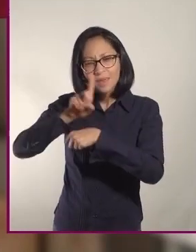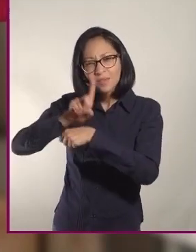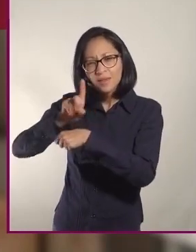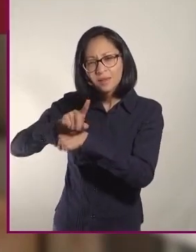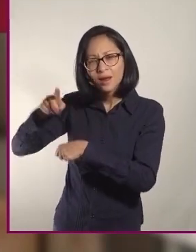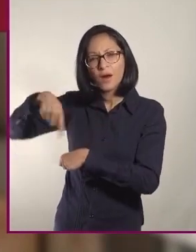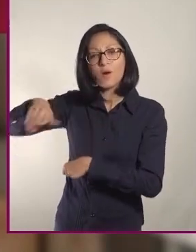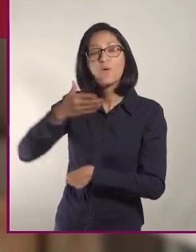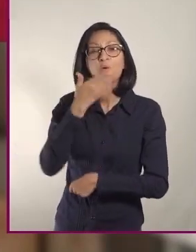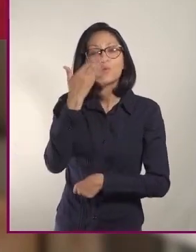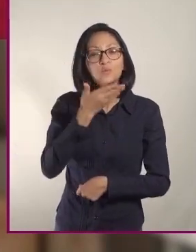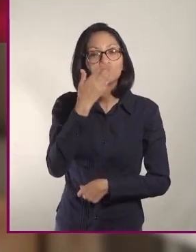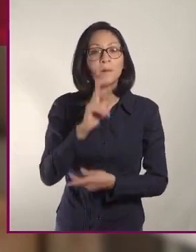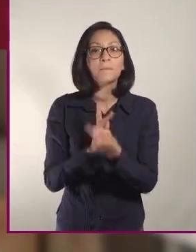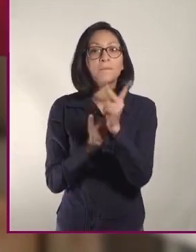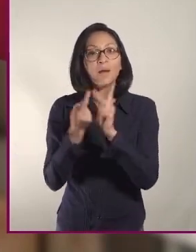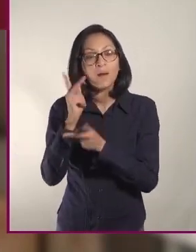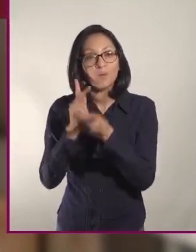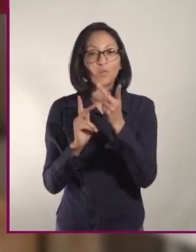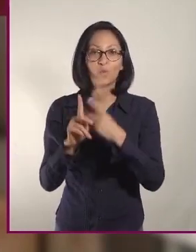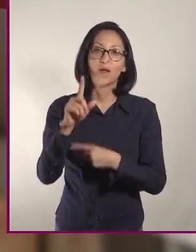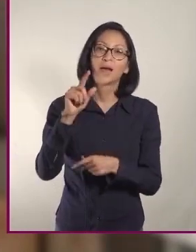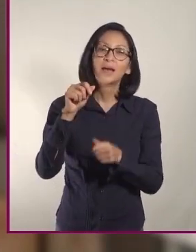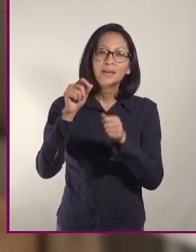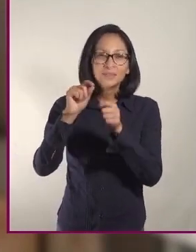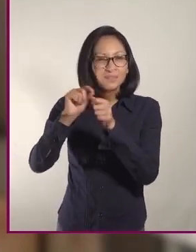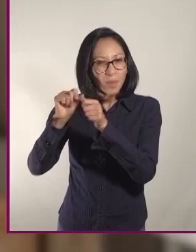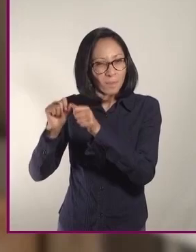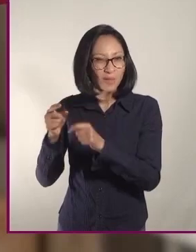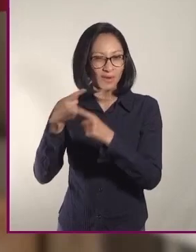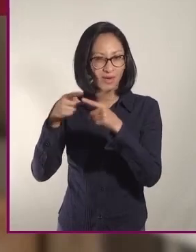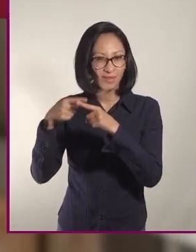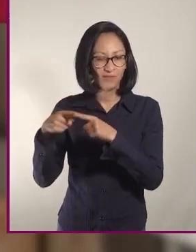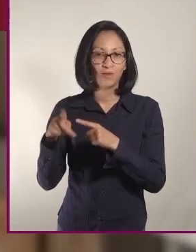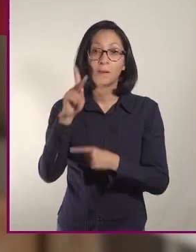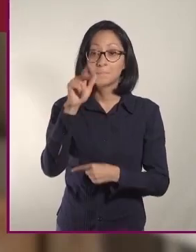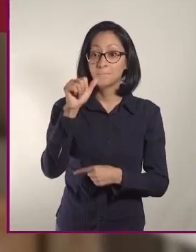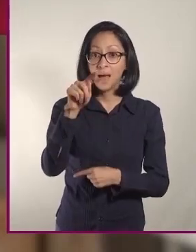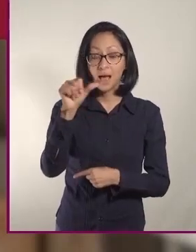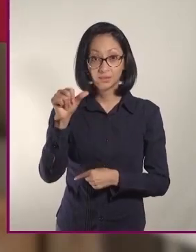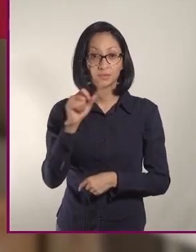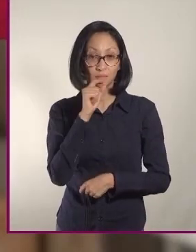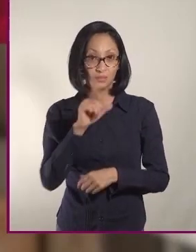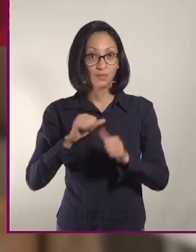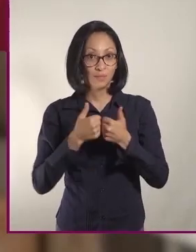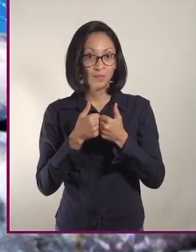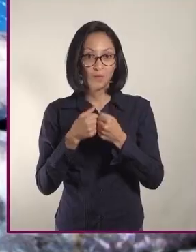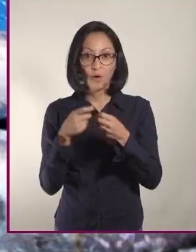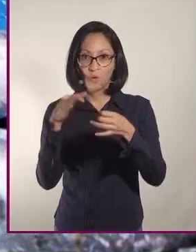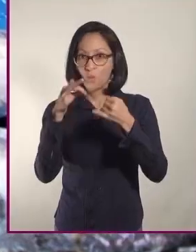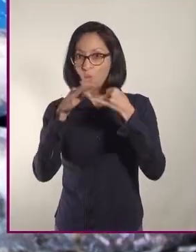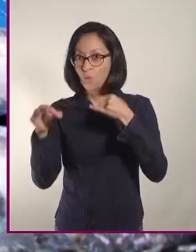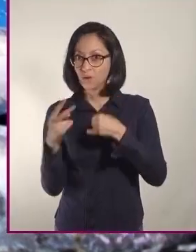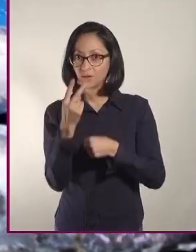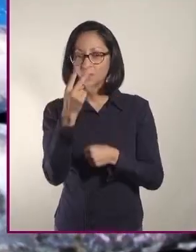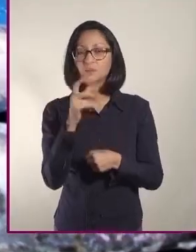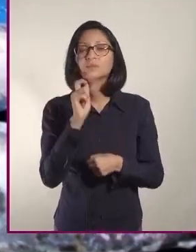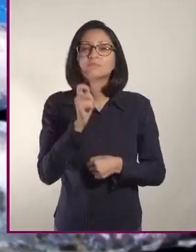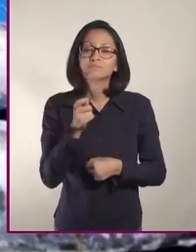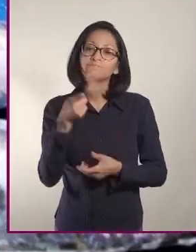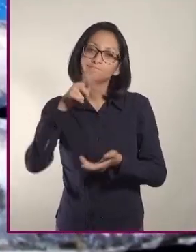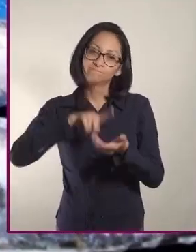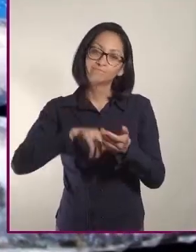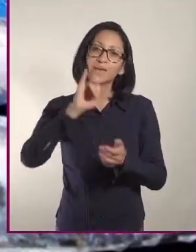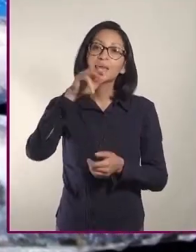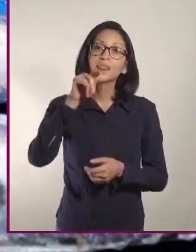verduras, legumbres, pastas como el espagueti y pan. Estos dos últimos generalmente integrales. También incluyen en